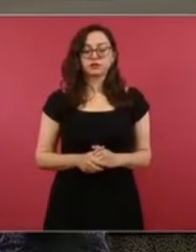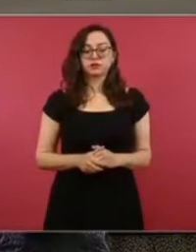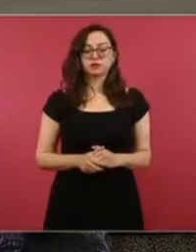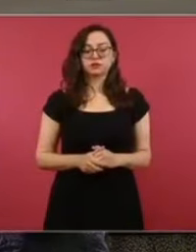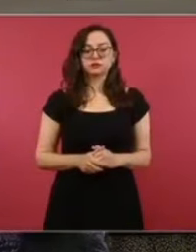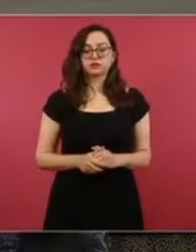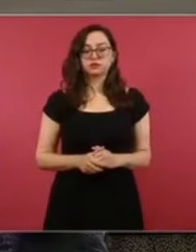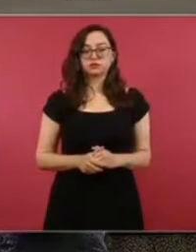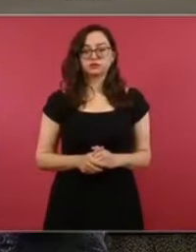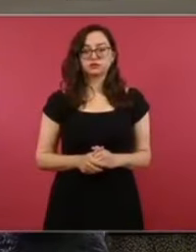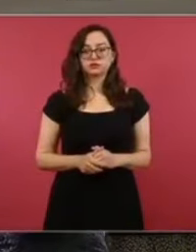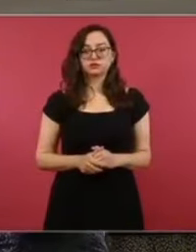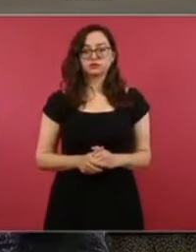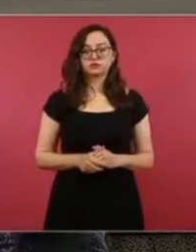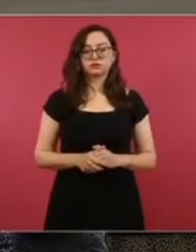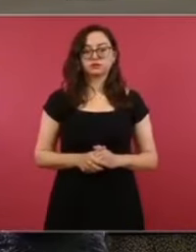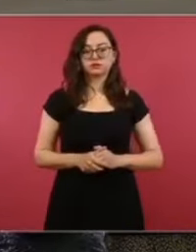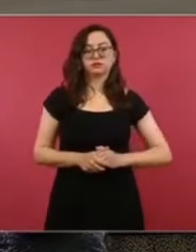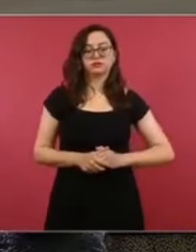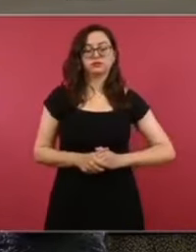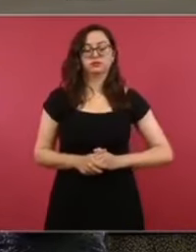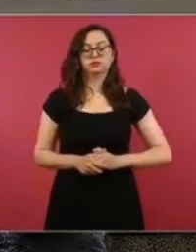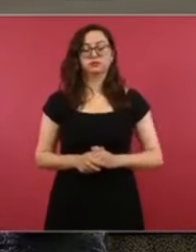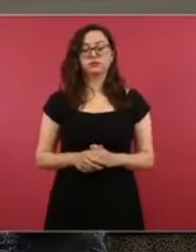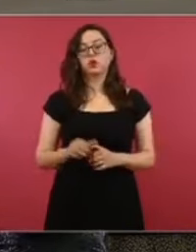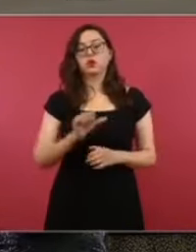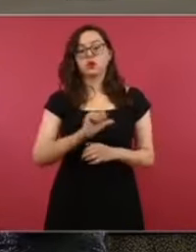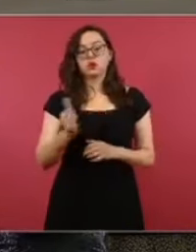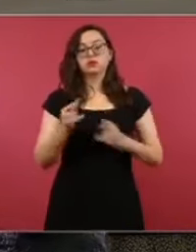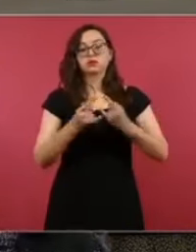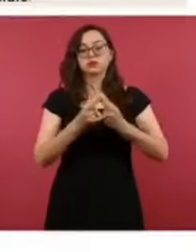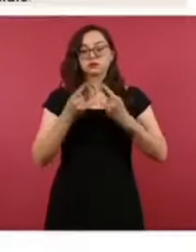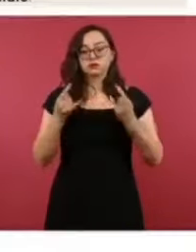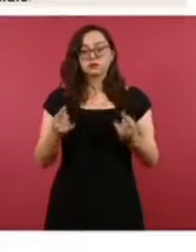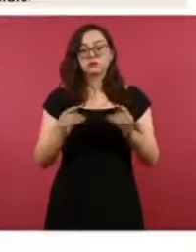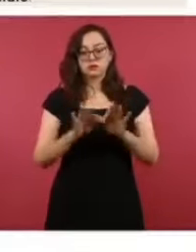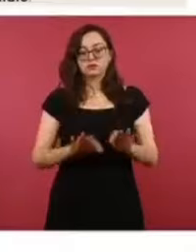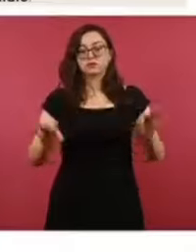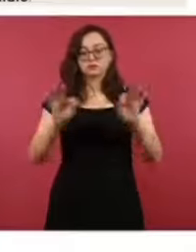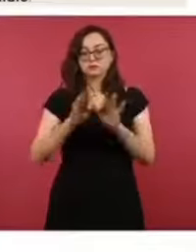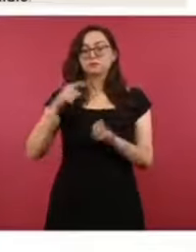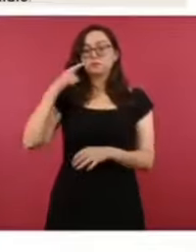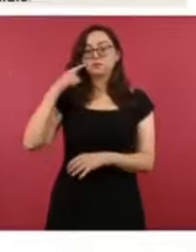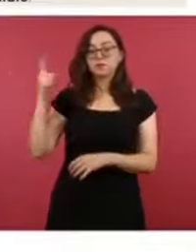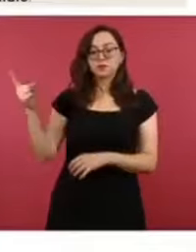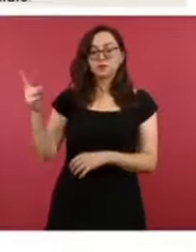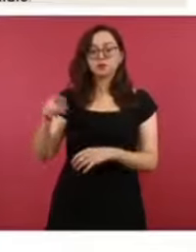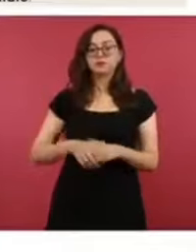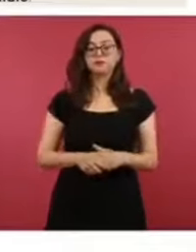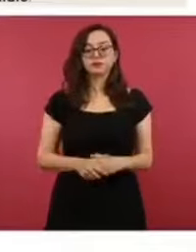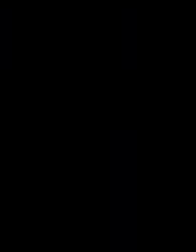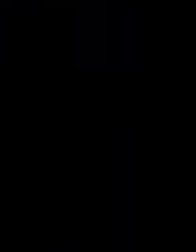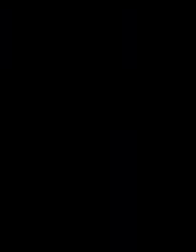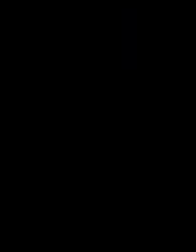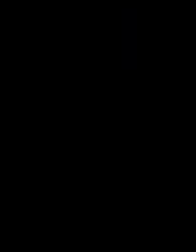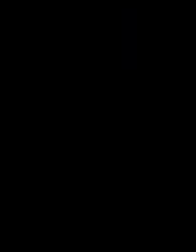importante porque el 7 de octubre…